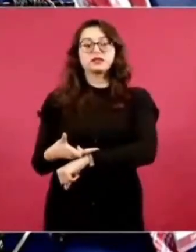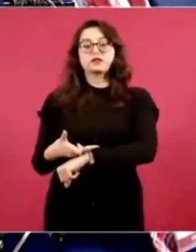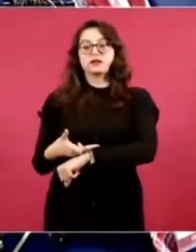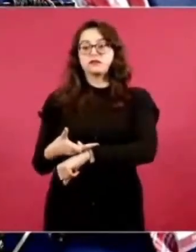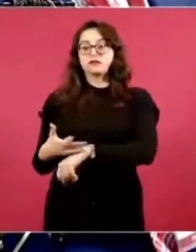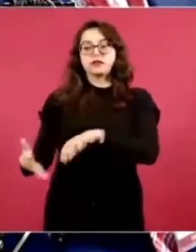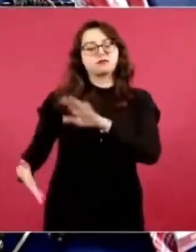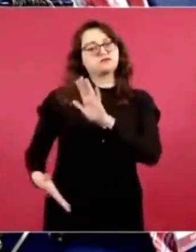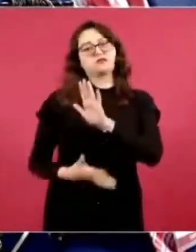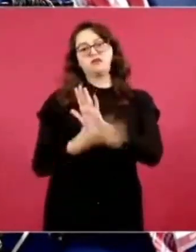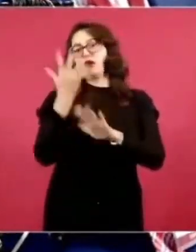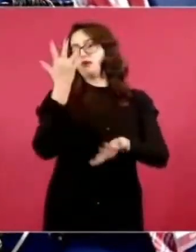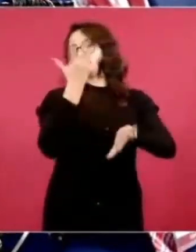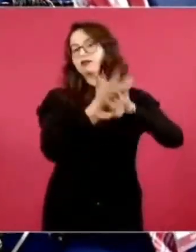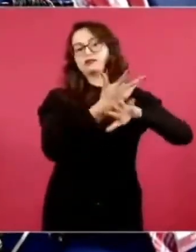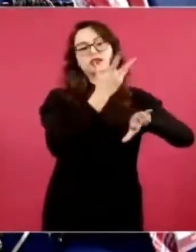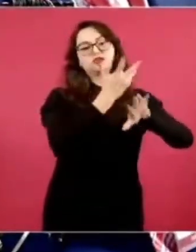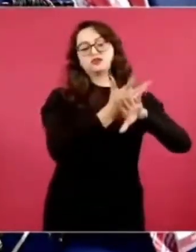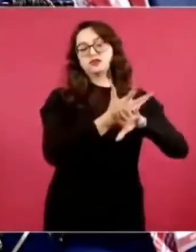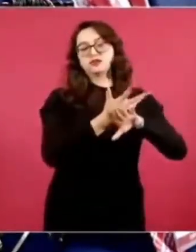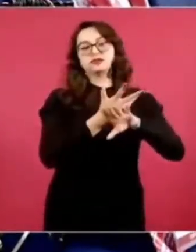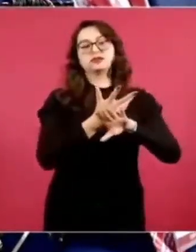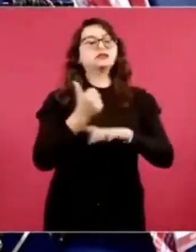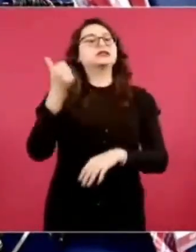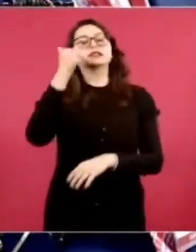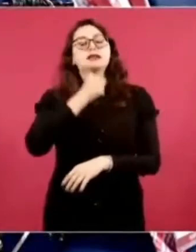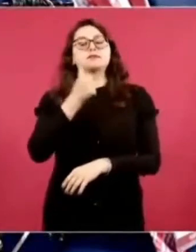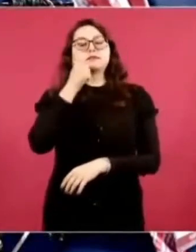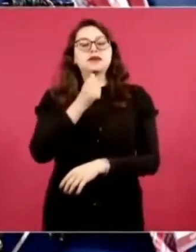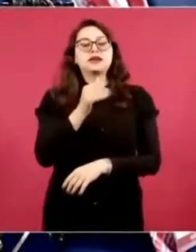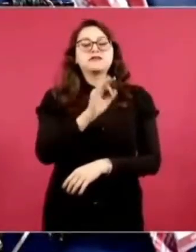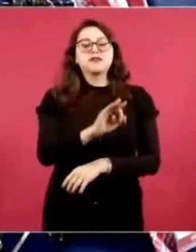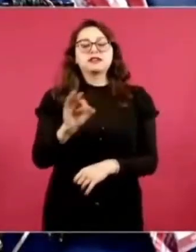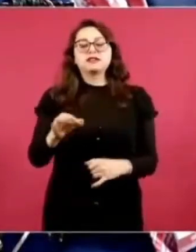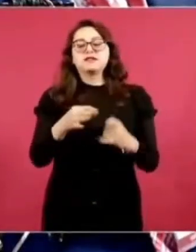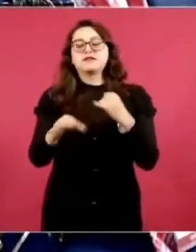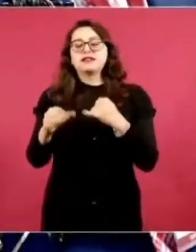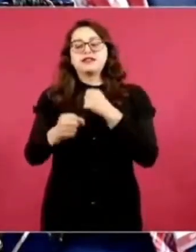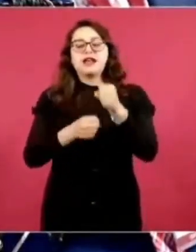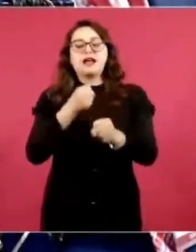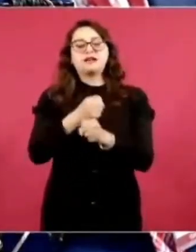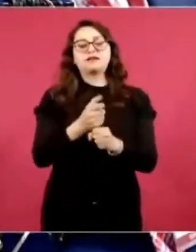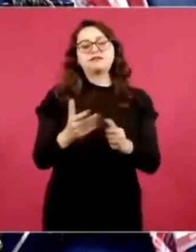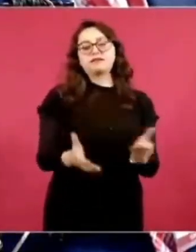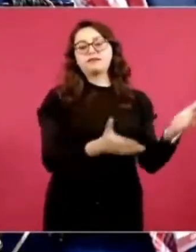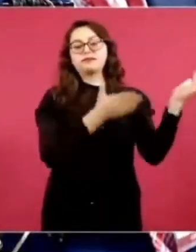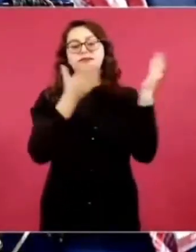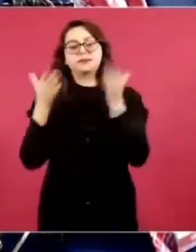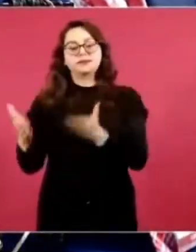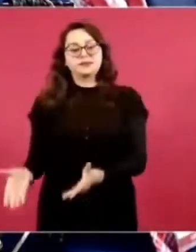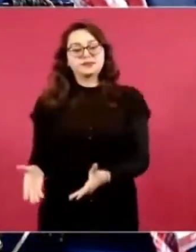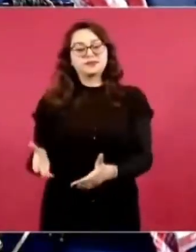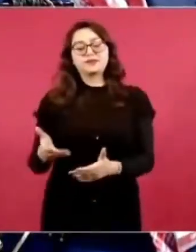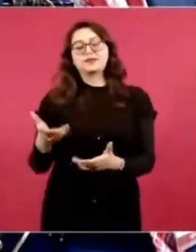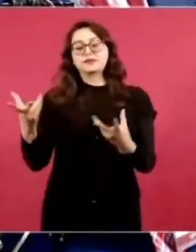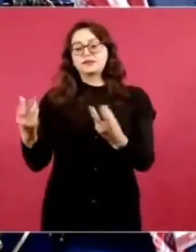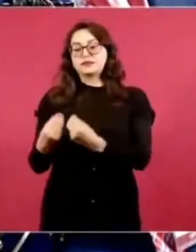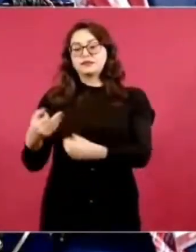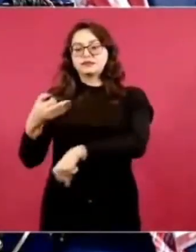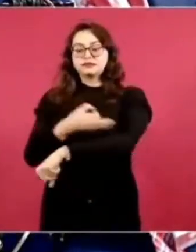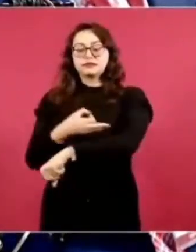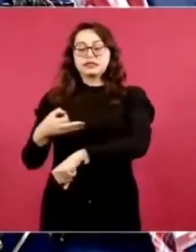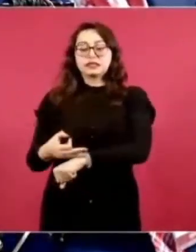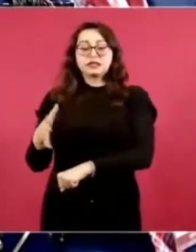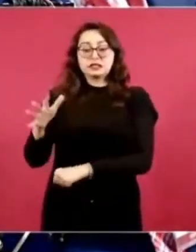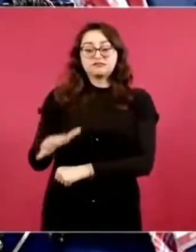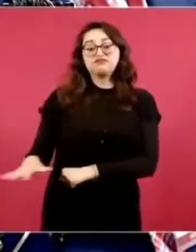Estados Unidos y siempre vienen en estas fechas para estar con sus familias. En esta comunidad está haciendo falta, por